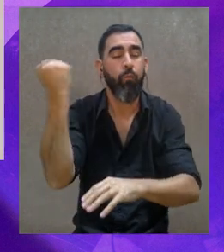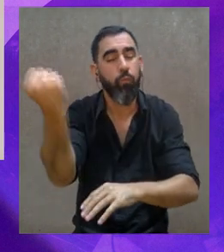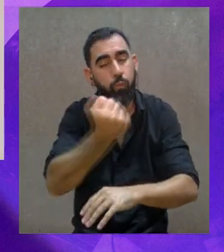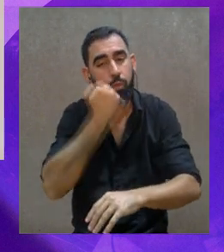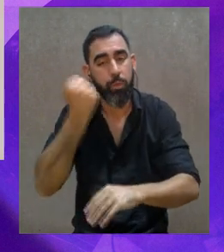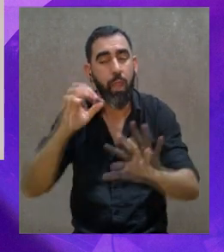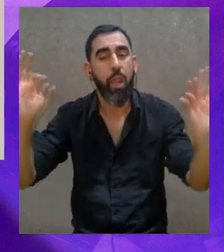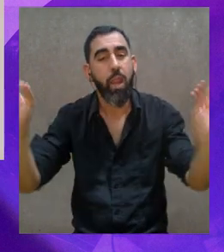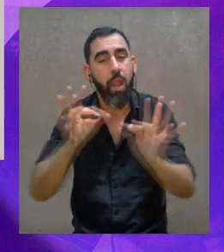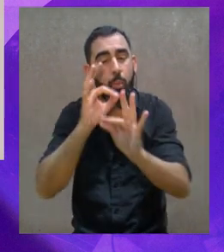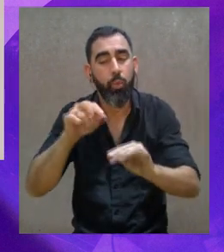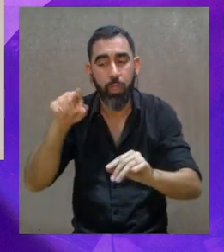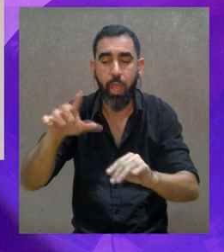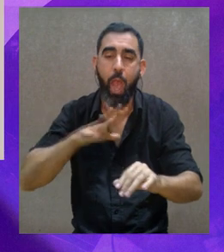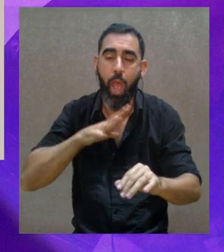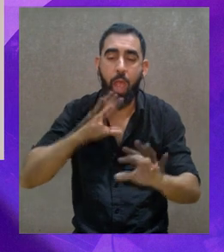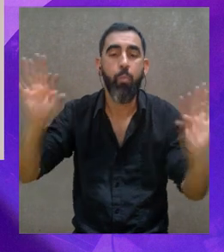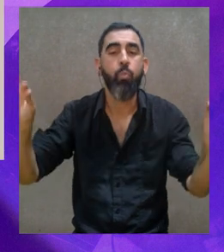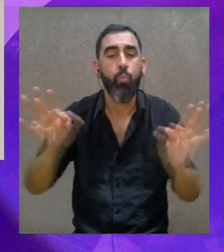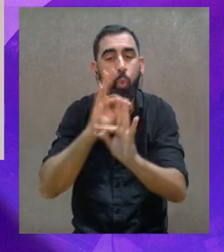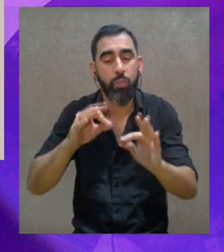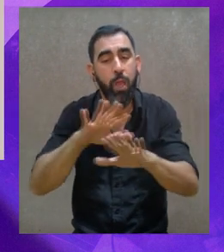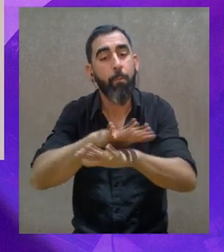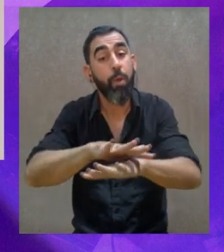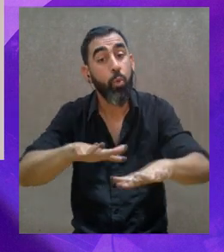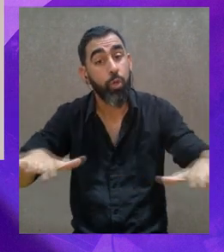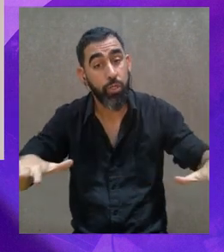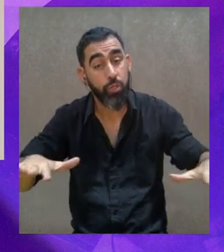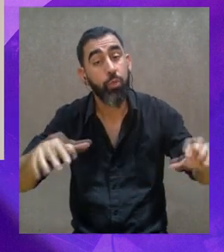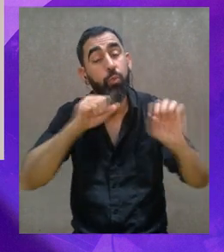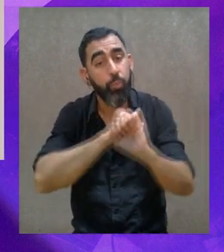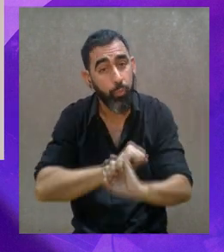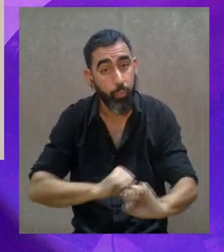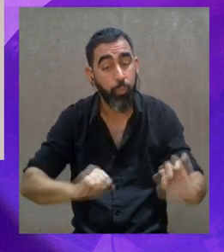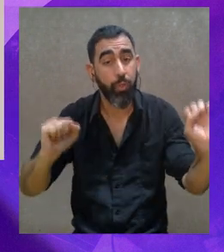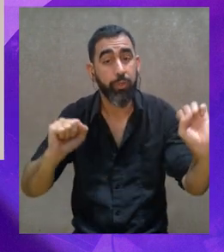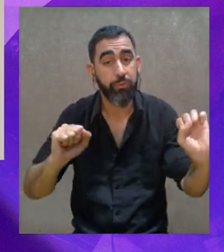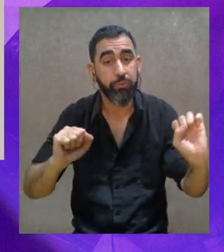central que la música esté a la disposición de que los niños